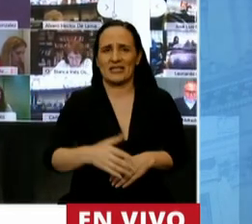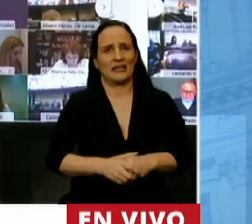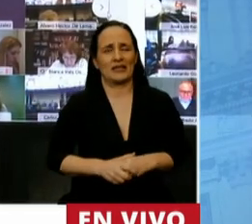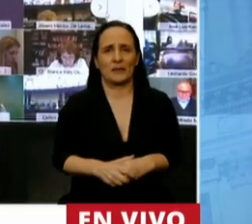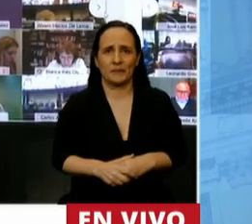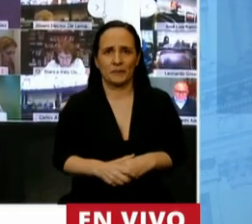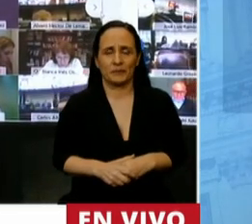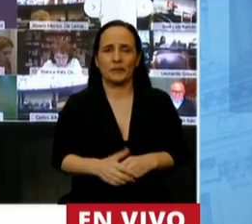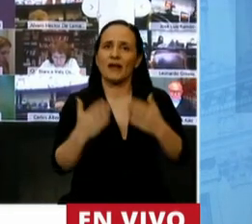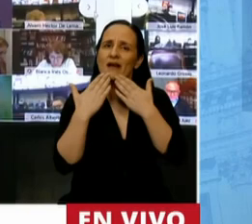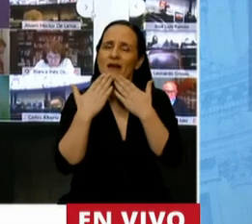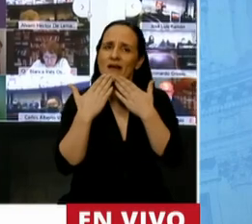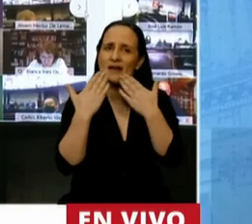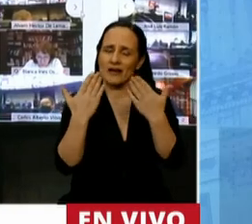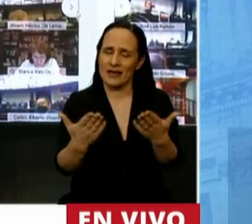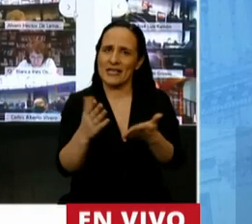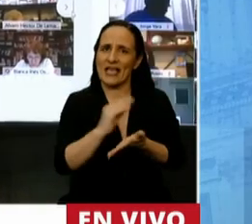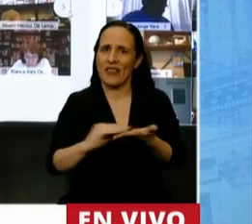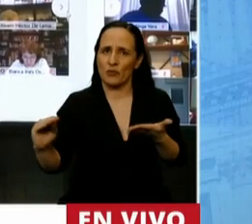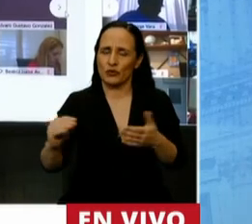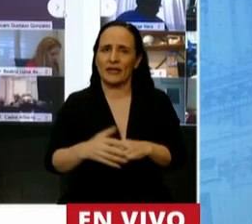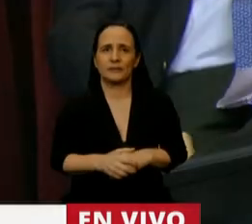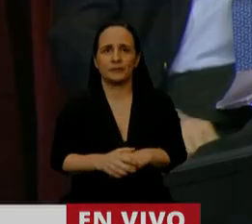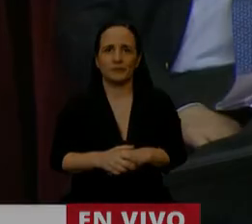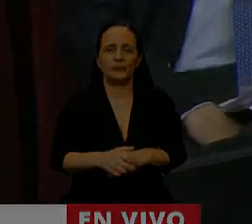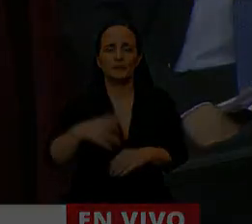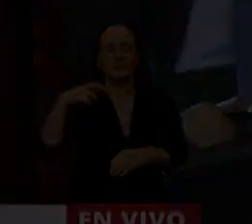Gracias, diputada Paola Besbesian.